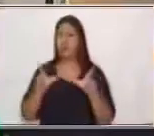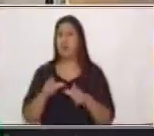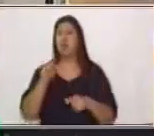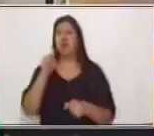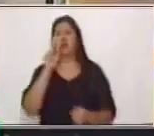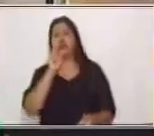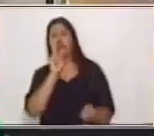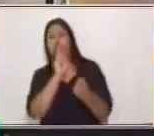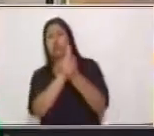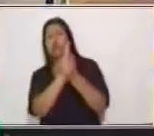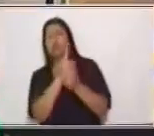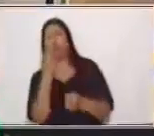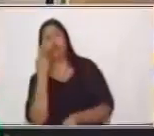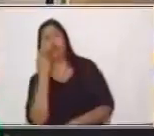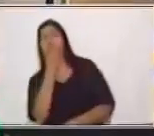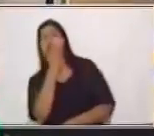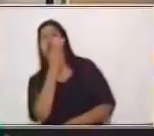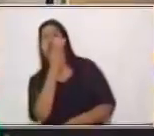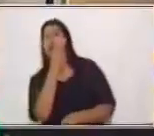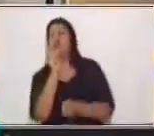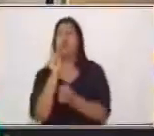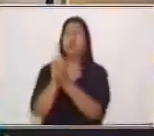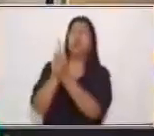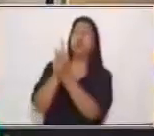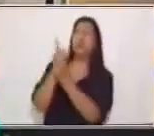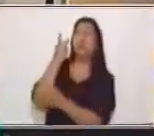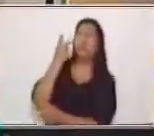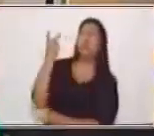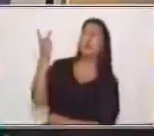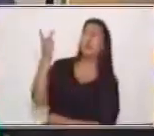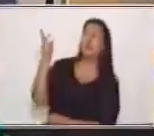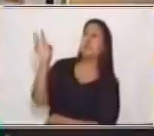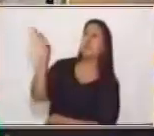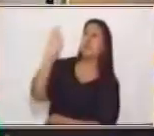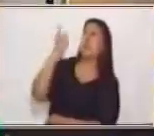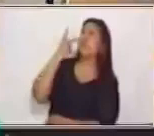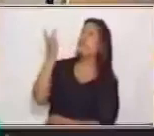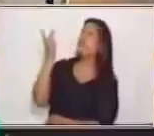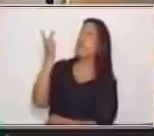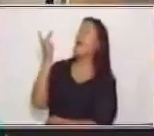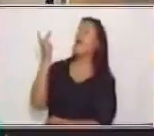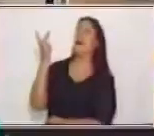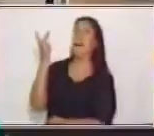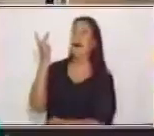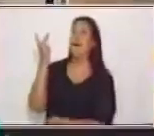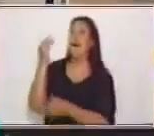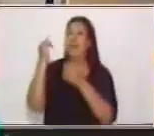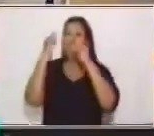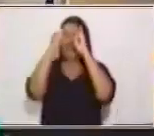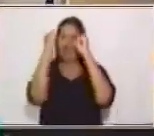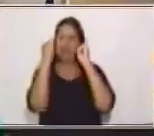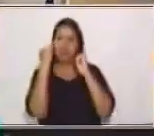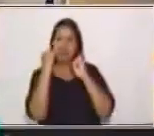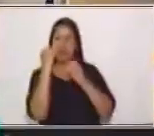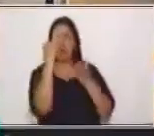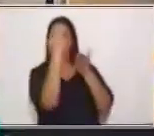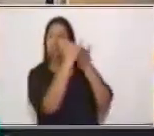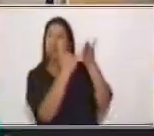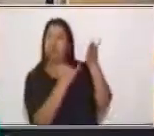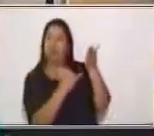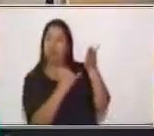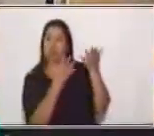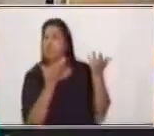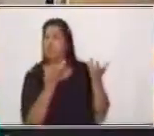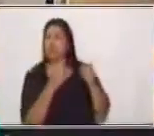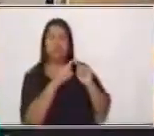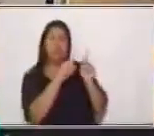diferentes imágenes, dibujos o ilustraciones, en este caso vamos a colocar aquí algunas